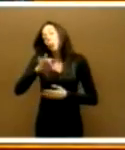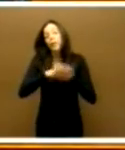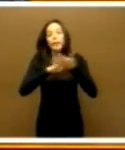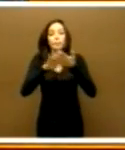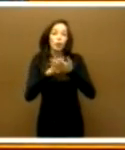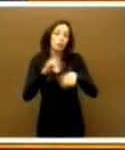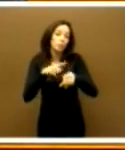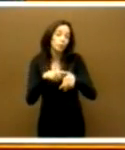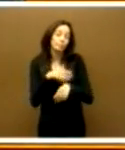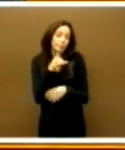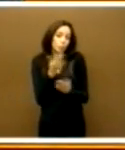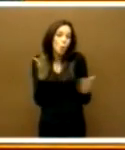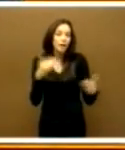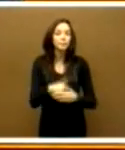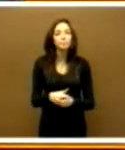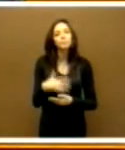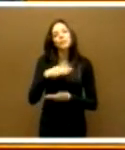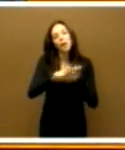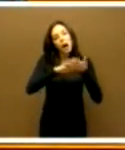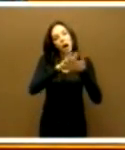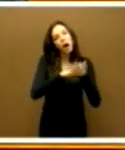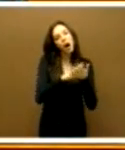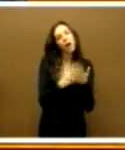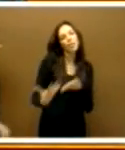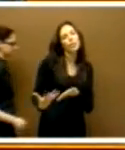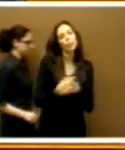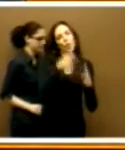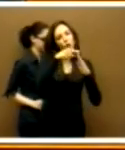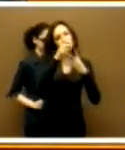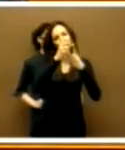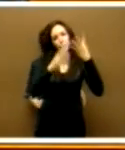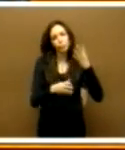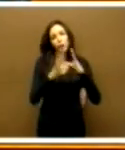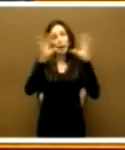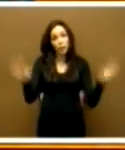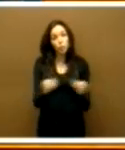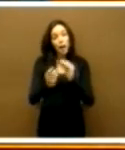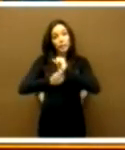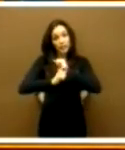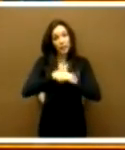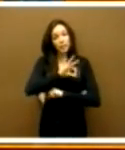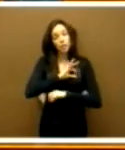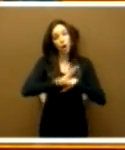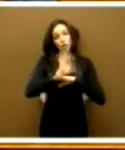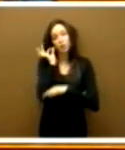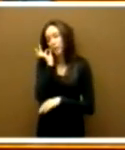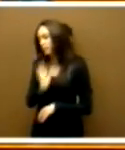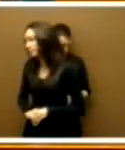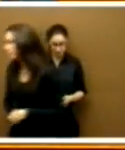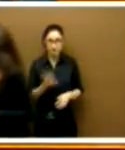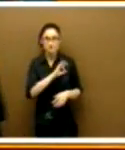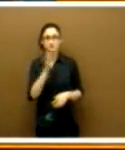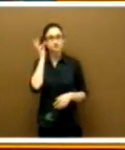apremia y hablar de todos y cada uno de los objetivos. Pero, en definitiva, la estrategia, señora consejera, como